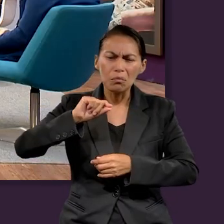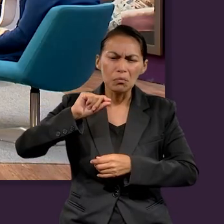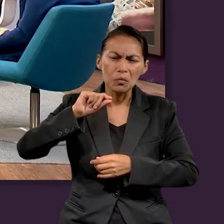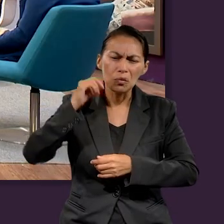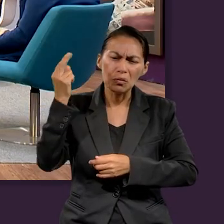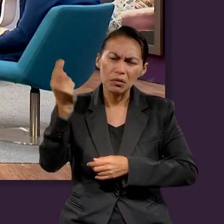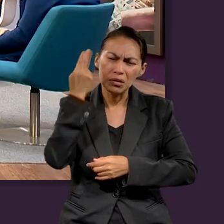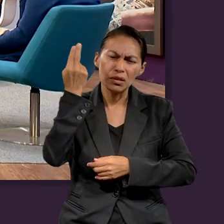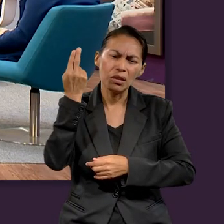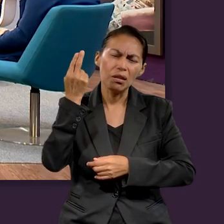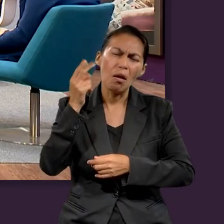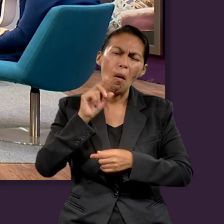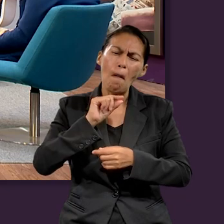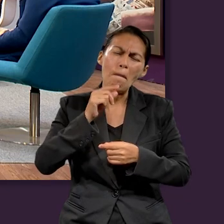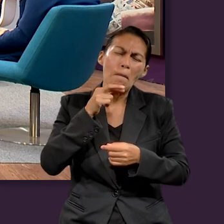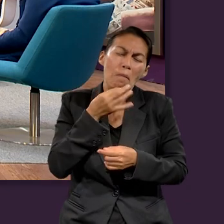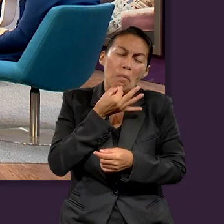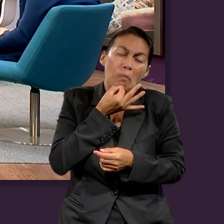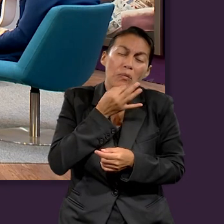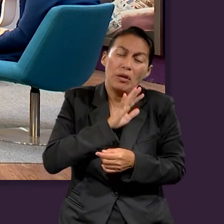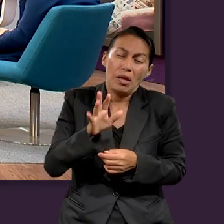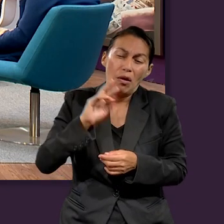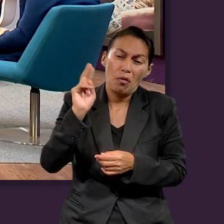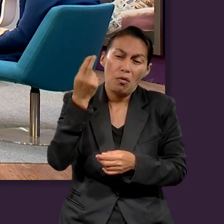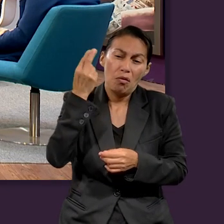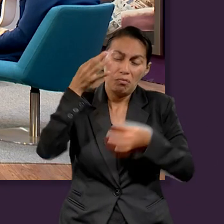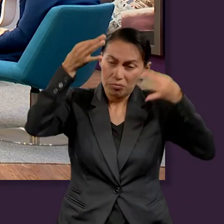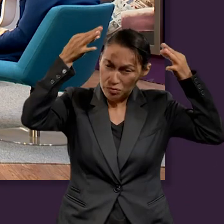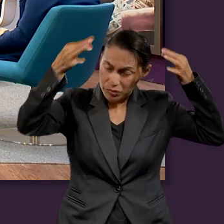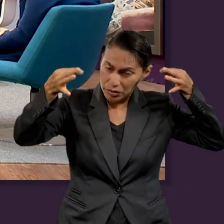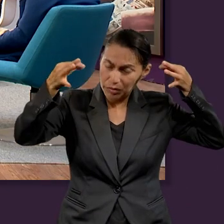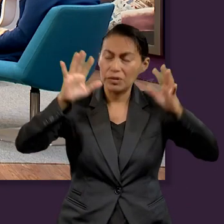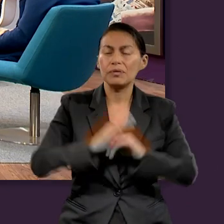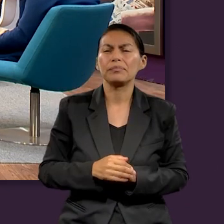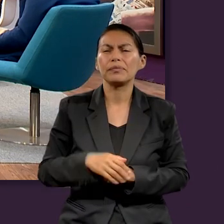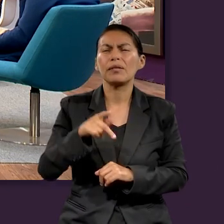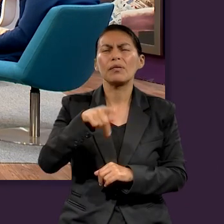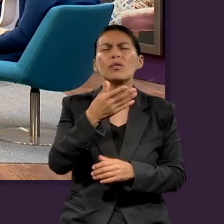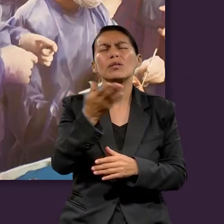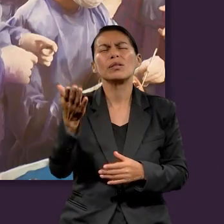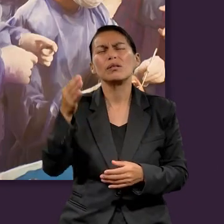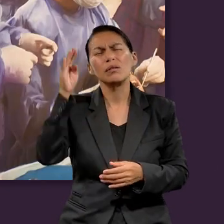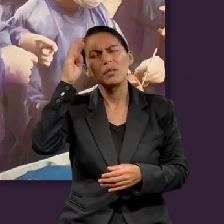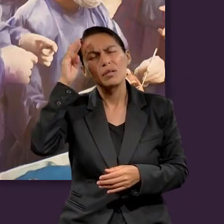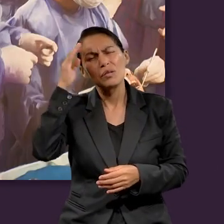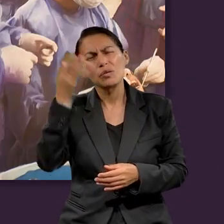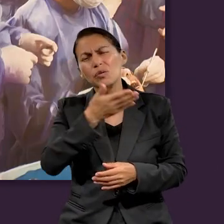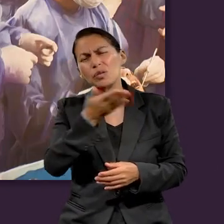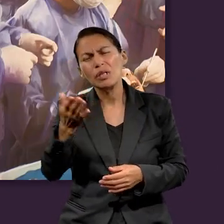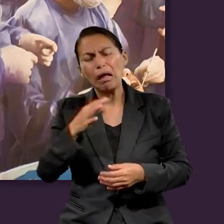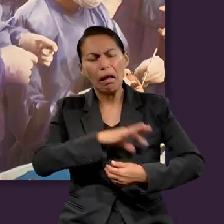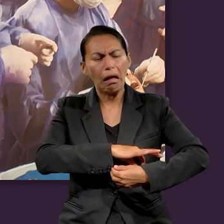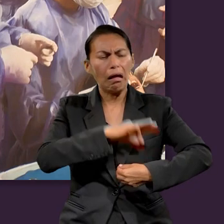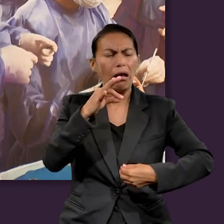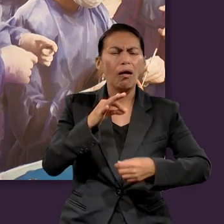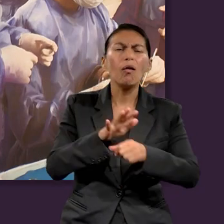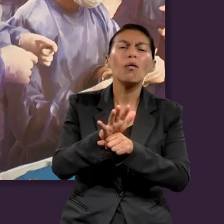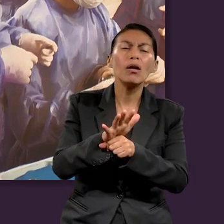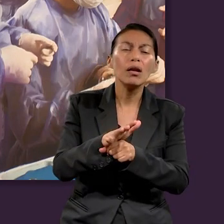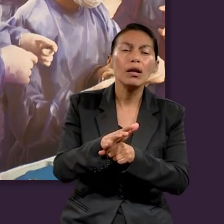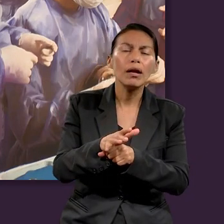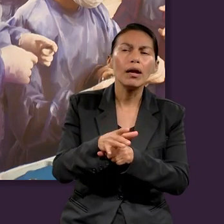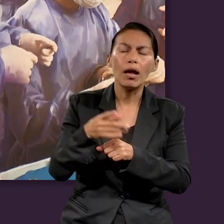pero al estudiar esta lección de esta semana, ¿con qué te quedas, Esmeralda? Creo que la principal